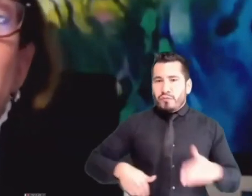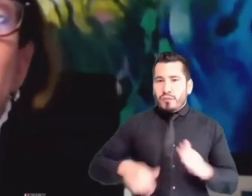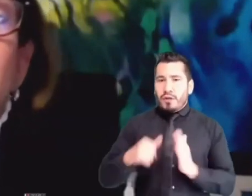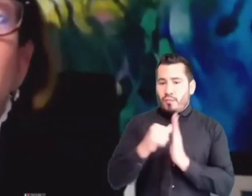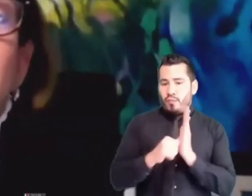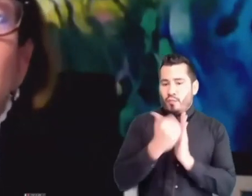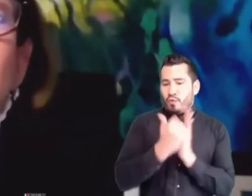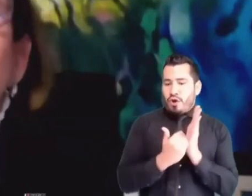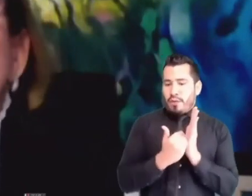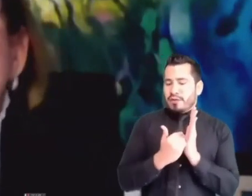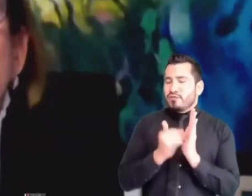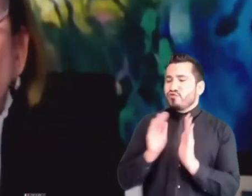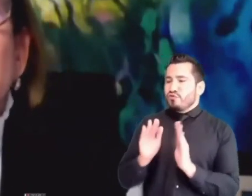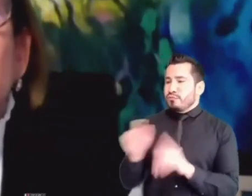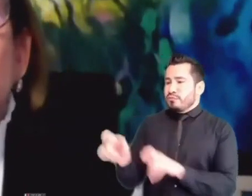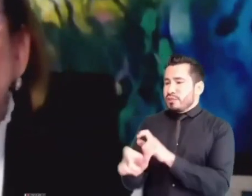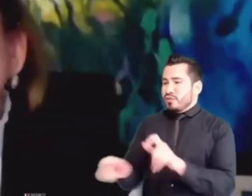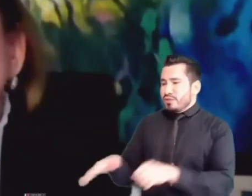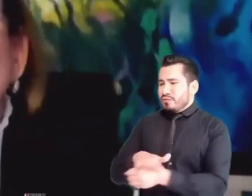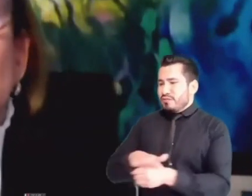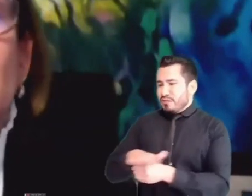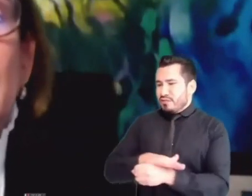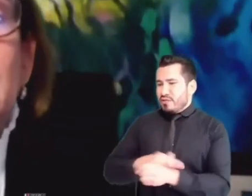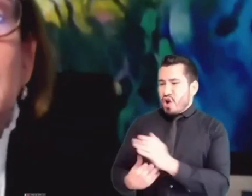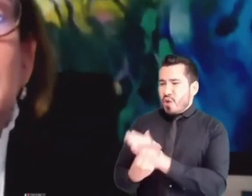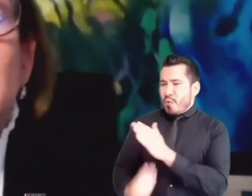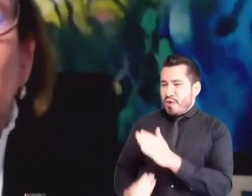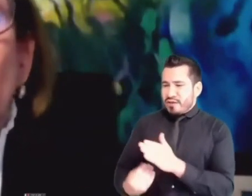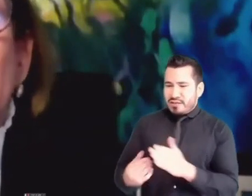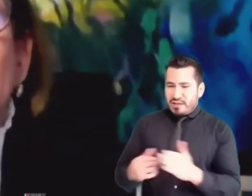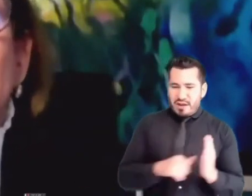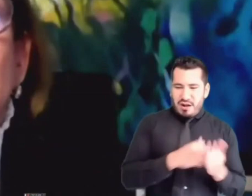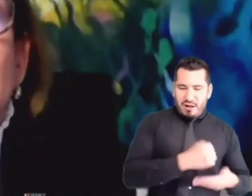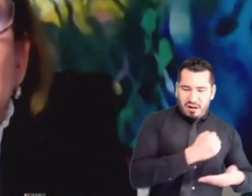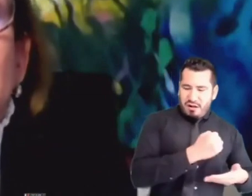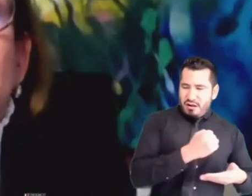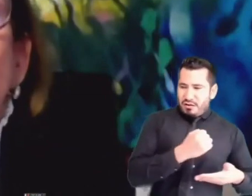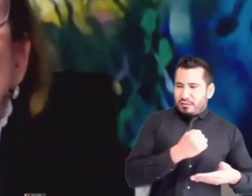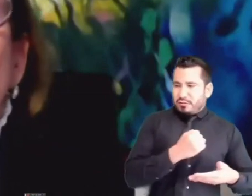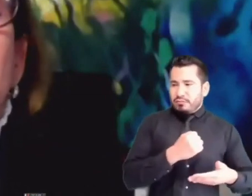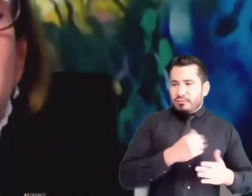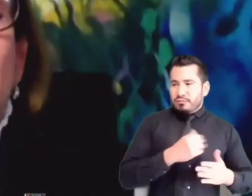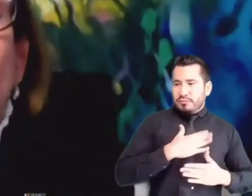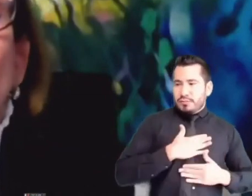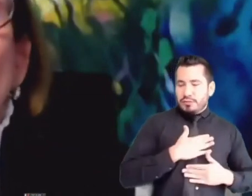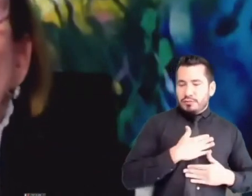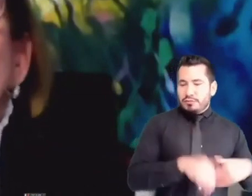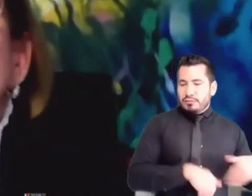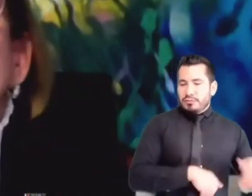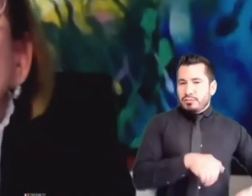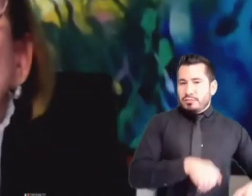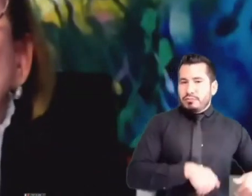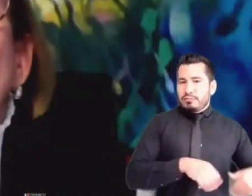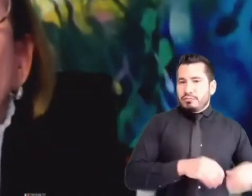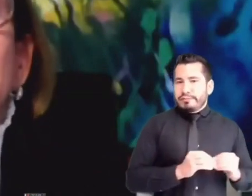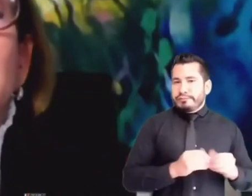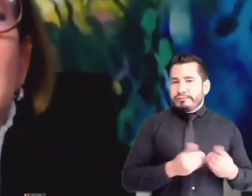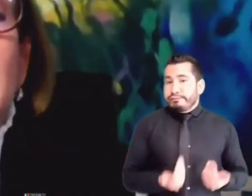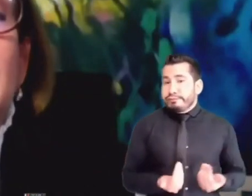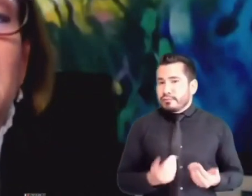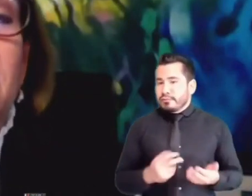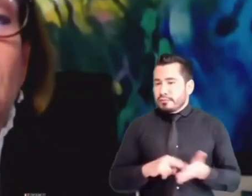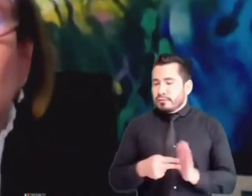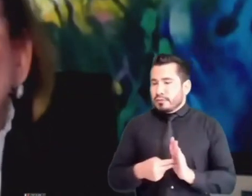pobreza. ¿Y qué pasa con esas personas en situación de pobreza? Que se exponen al riesgo de no poderles